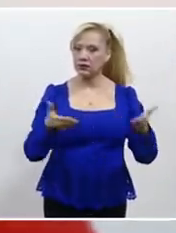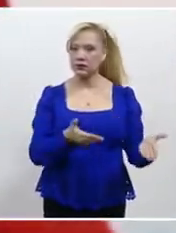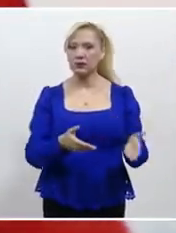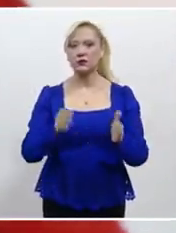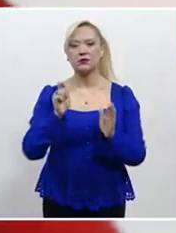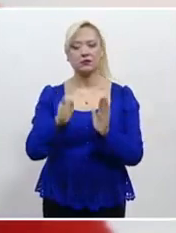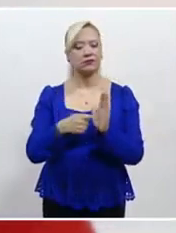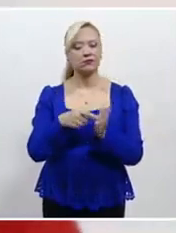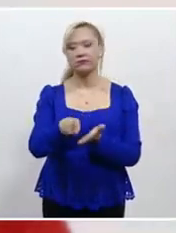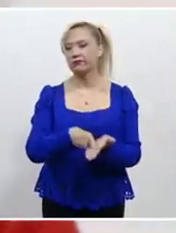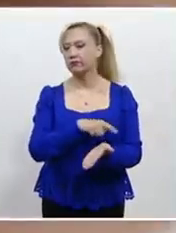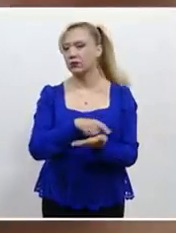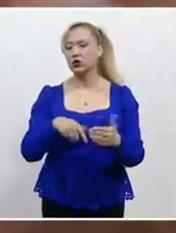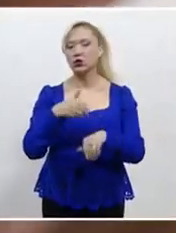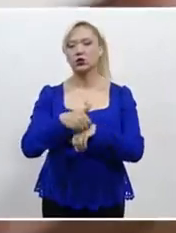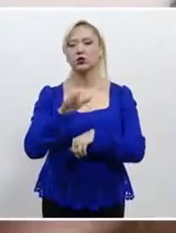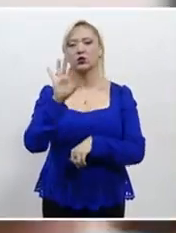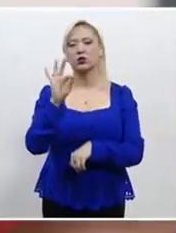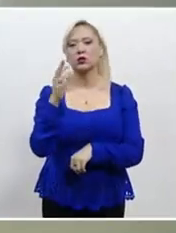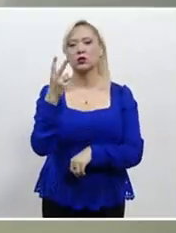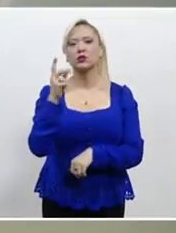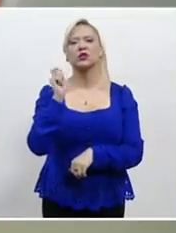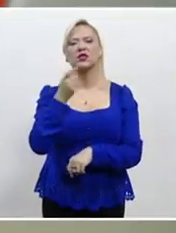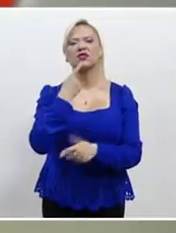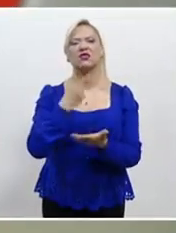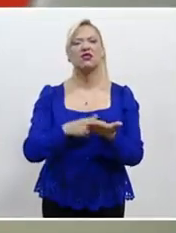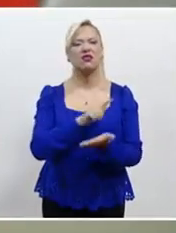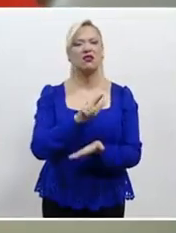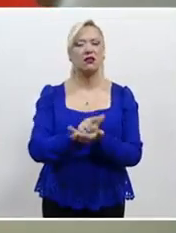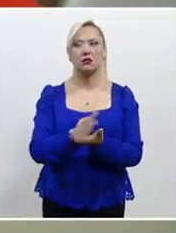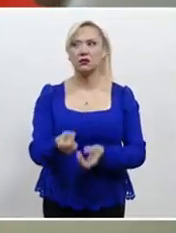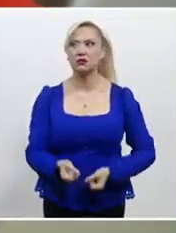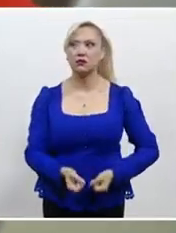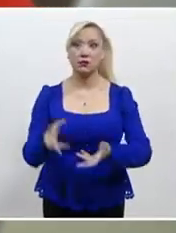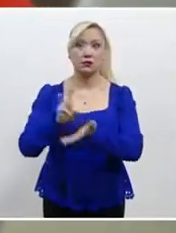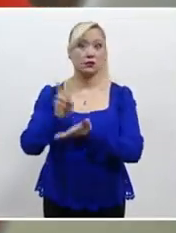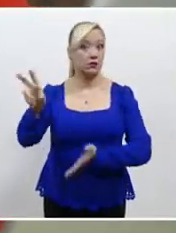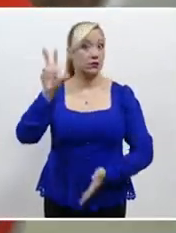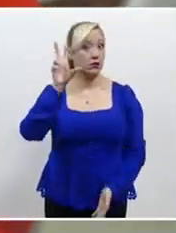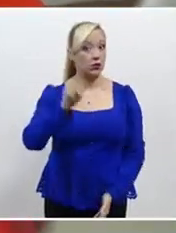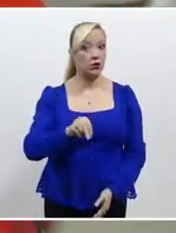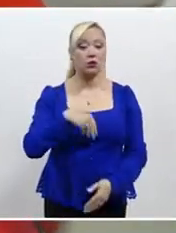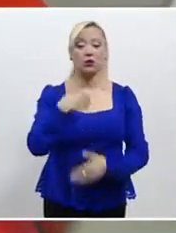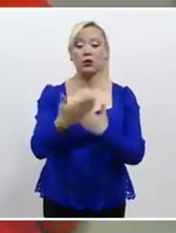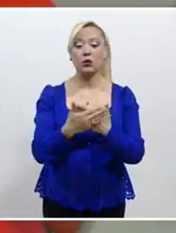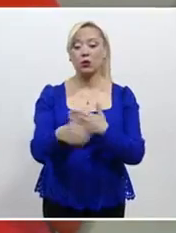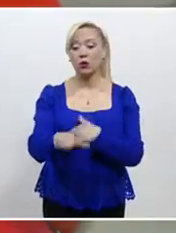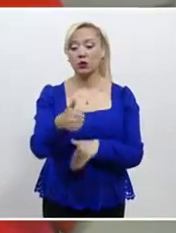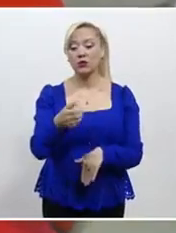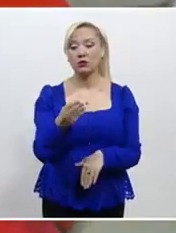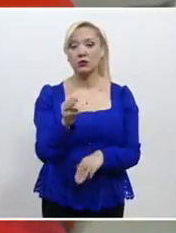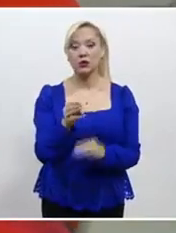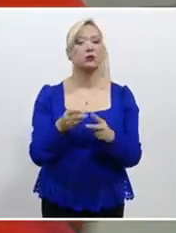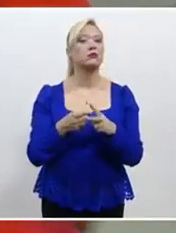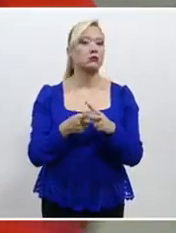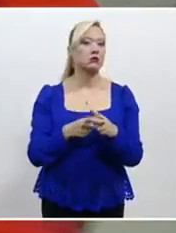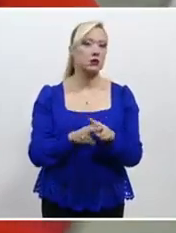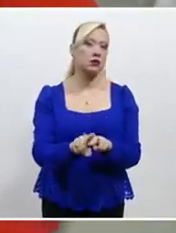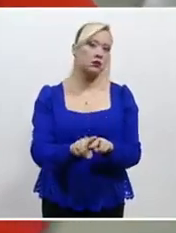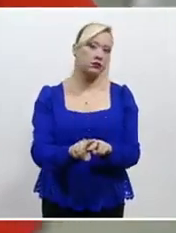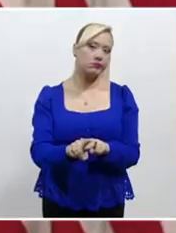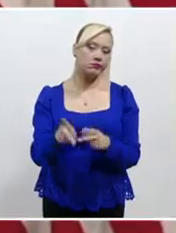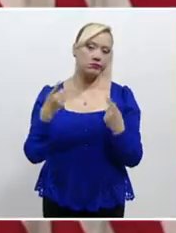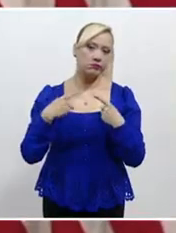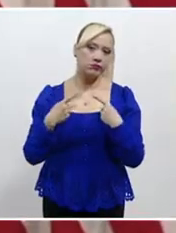que permitía las expulsiones inmediatas y que entrará en vigor el próximo 11 de mayo. A través de estos centros de atención,